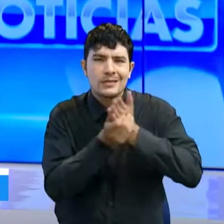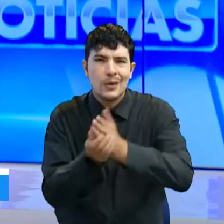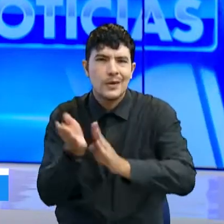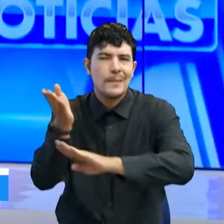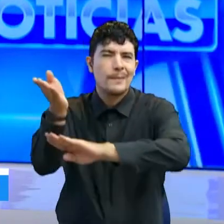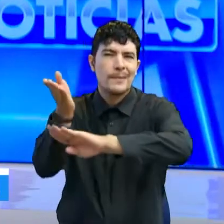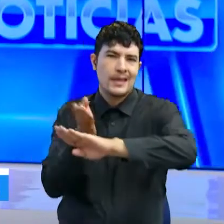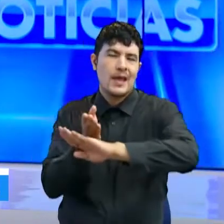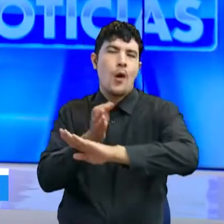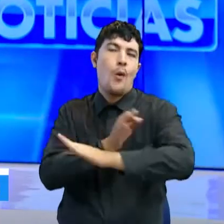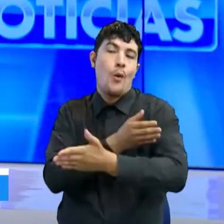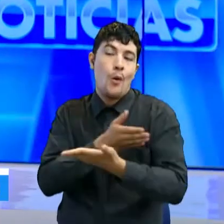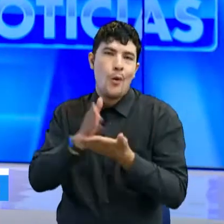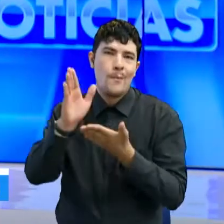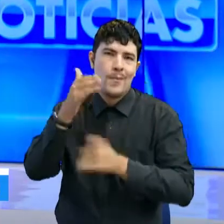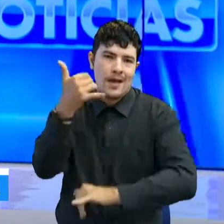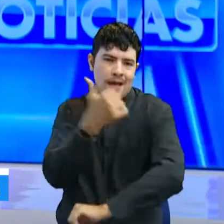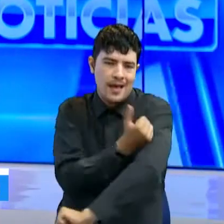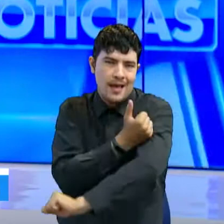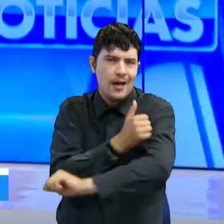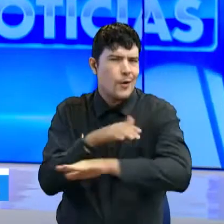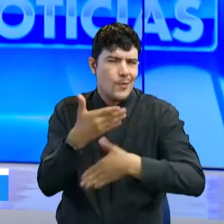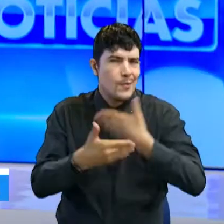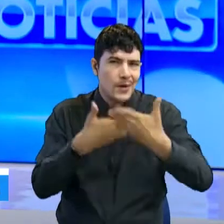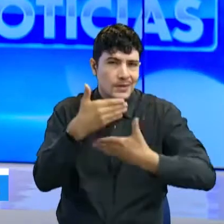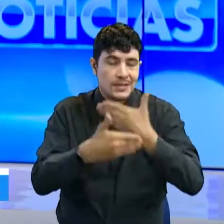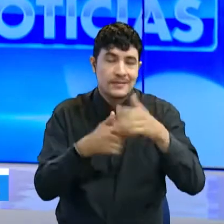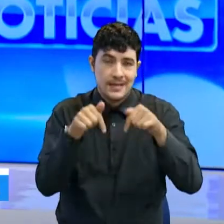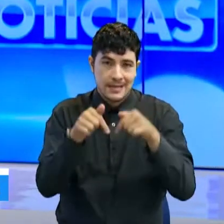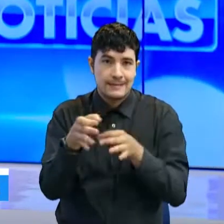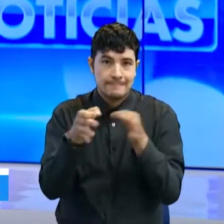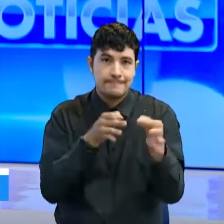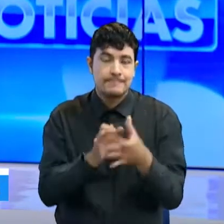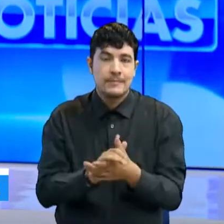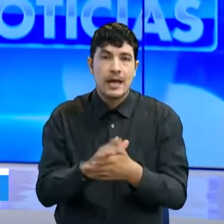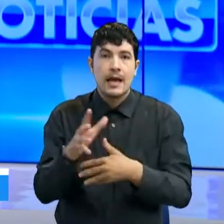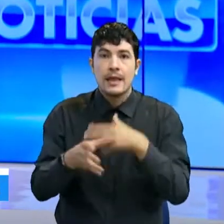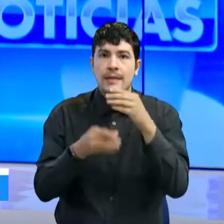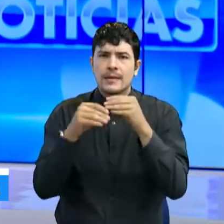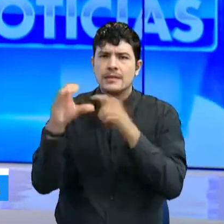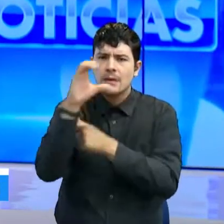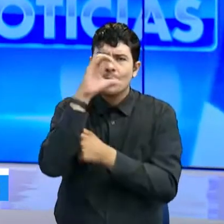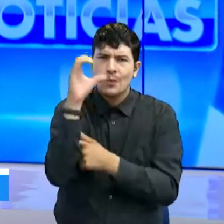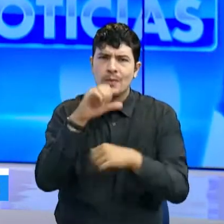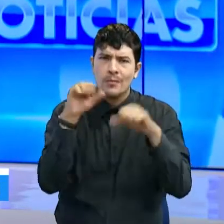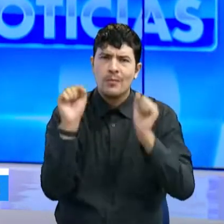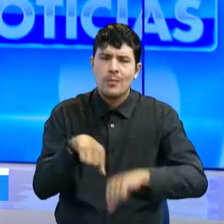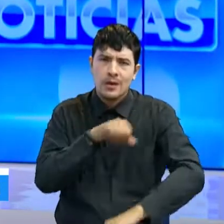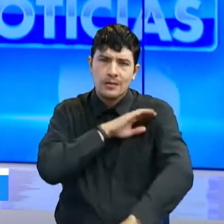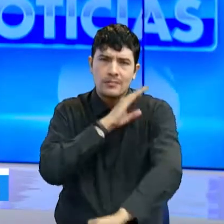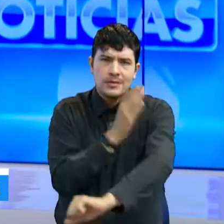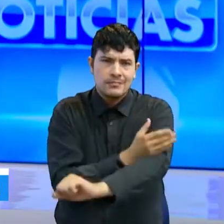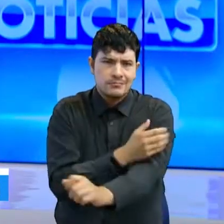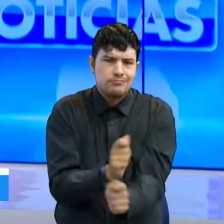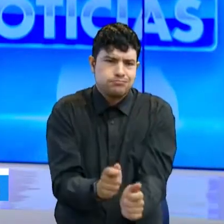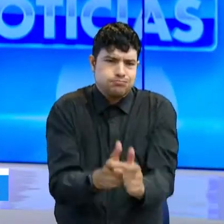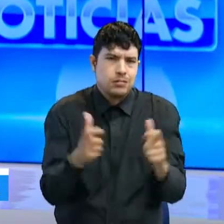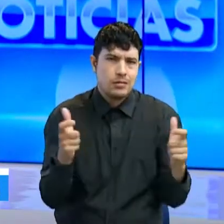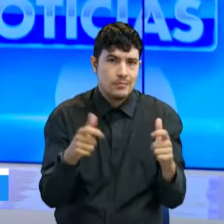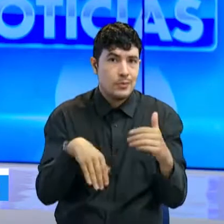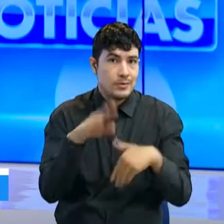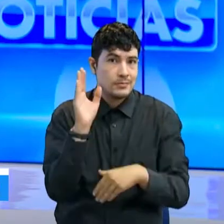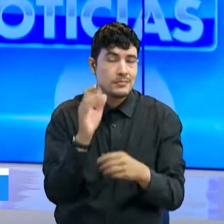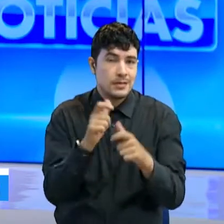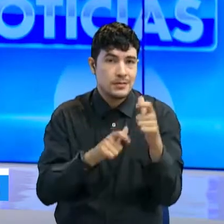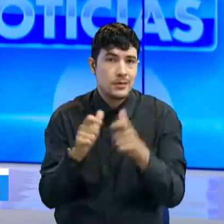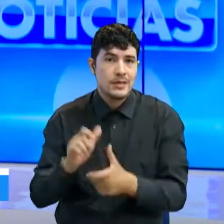productores y eficacia contra el COVID-19. También señala que un país como Colombia está en la capacidad de vacunar a un gran número de personas.